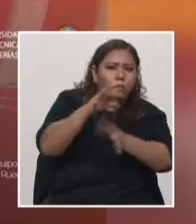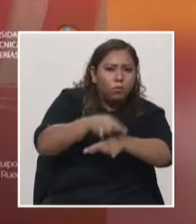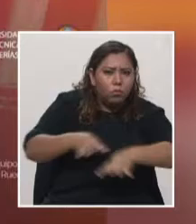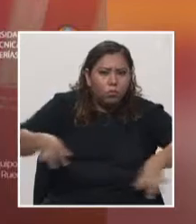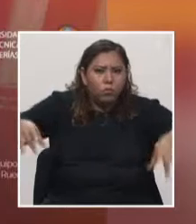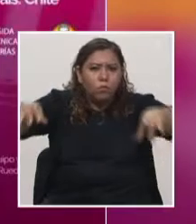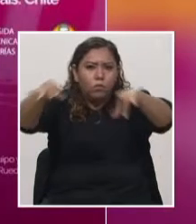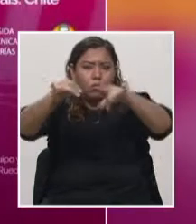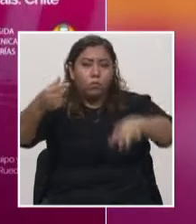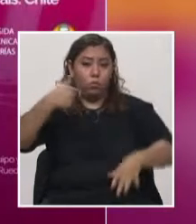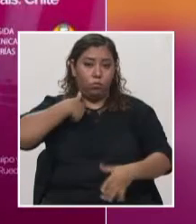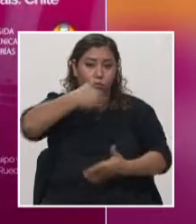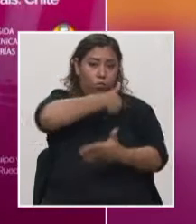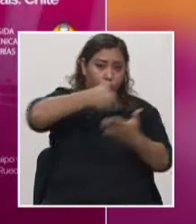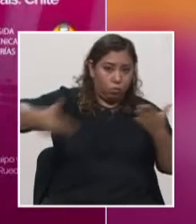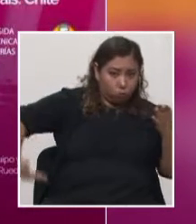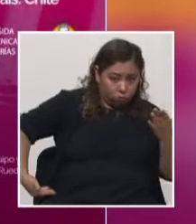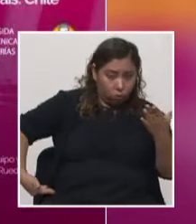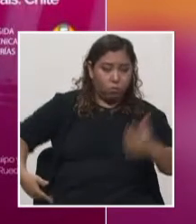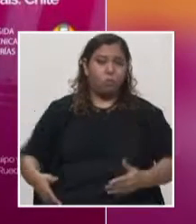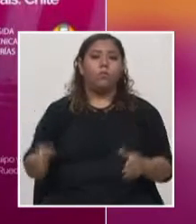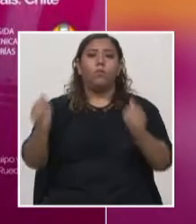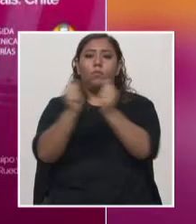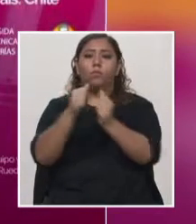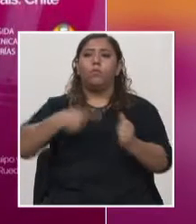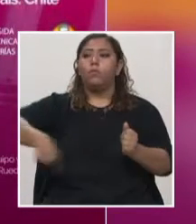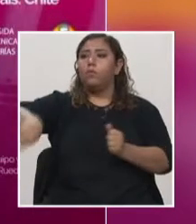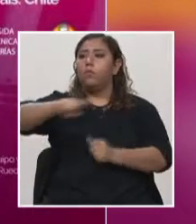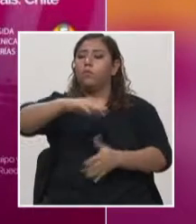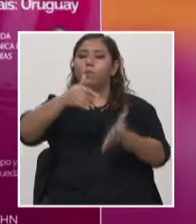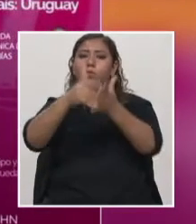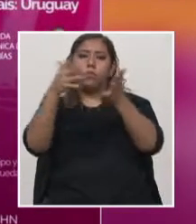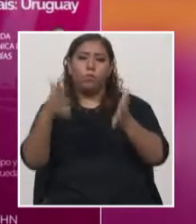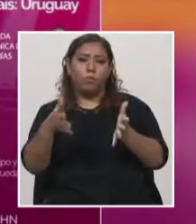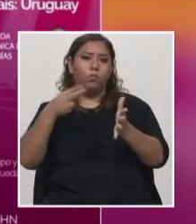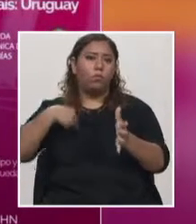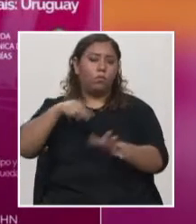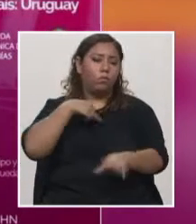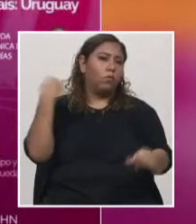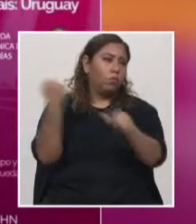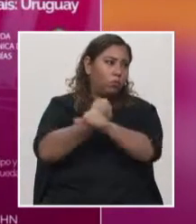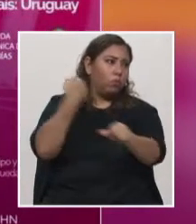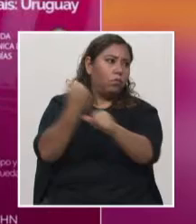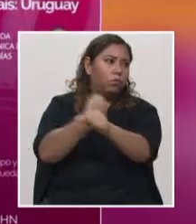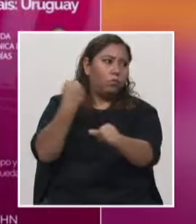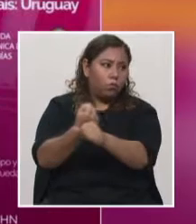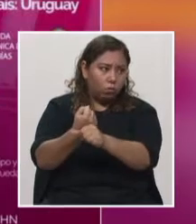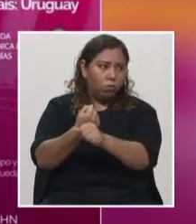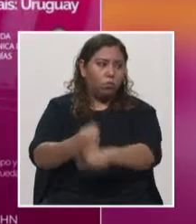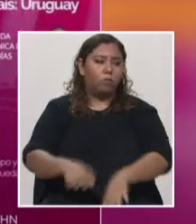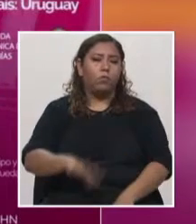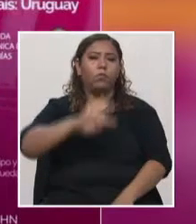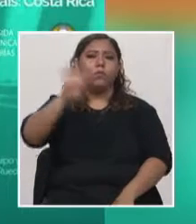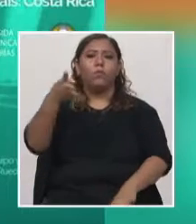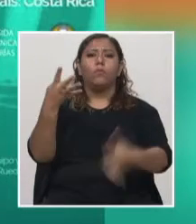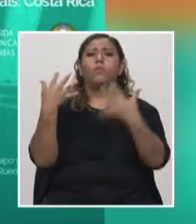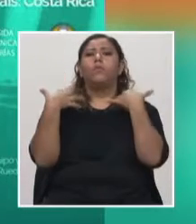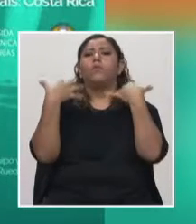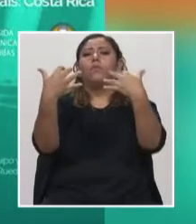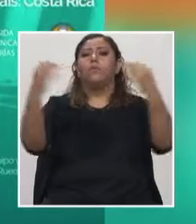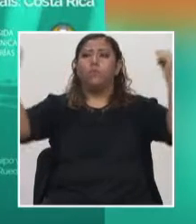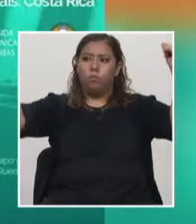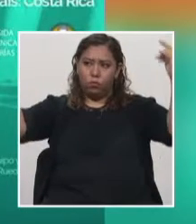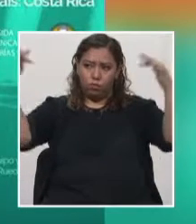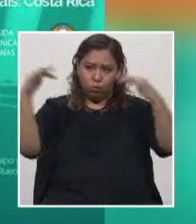junto con todos los estudiantes colaborando para el buen desarrollo de este cuarto congreso ya que